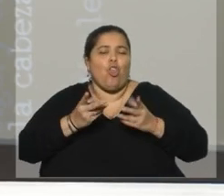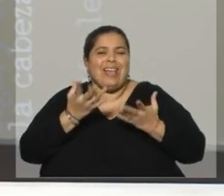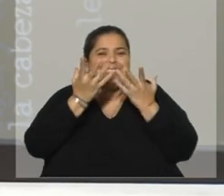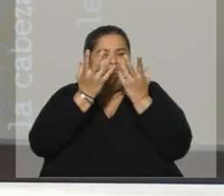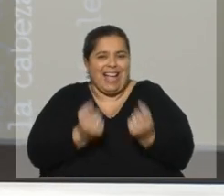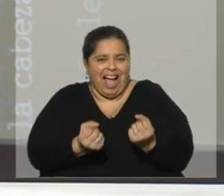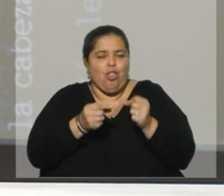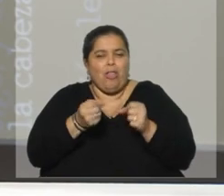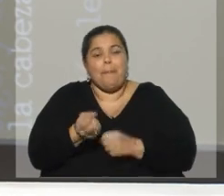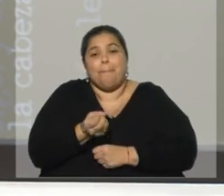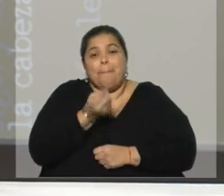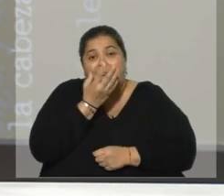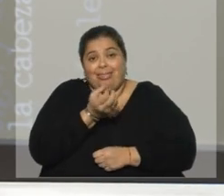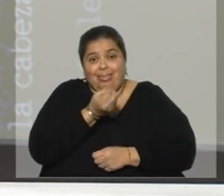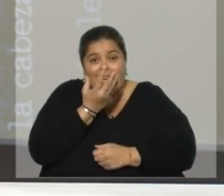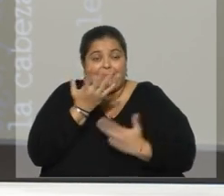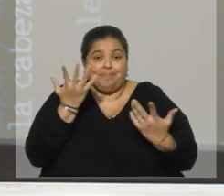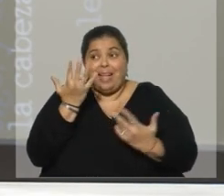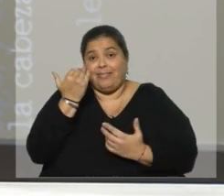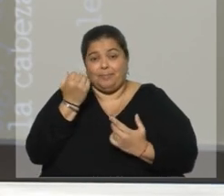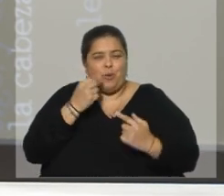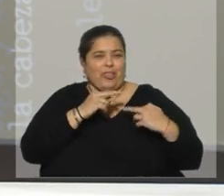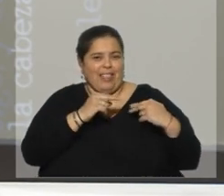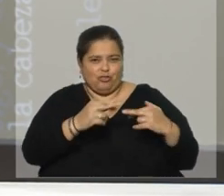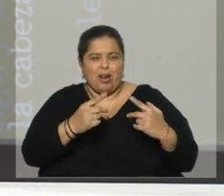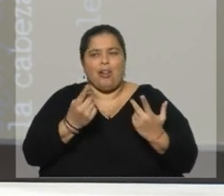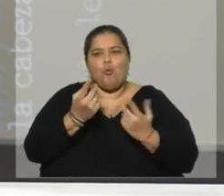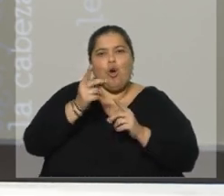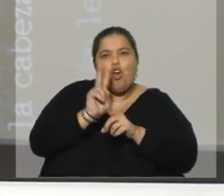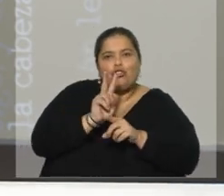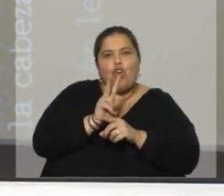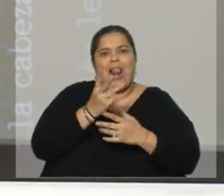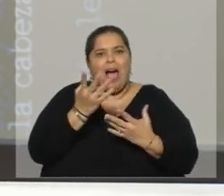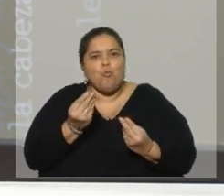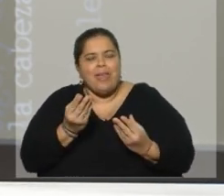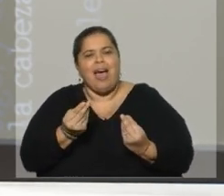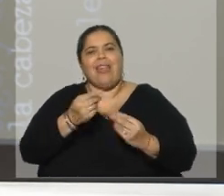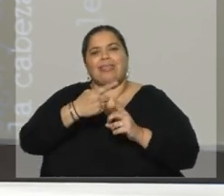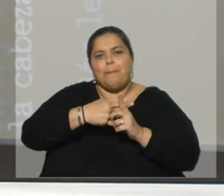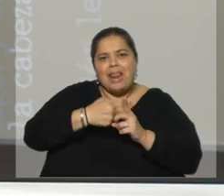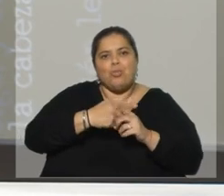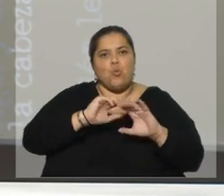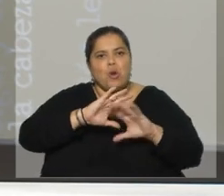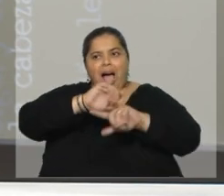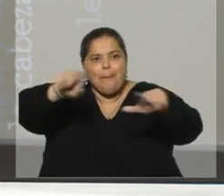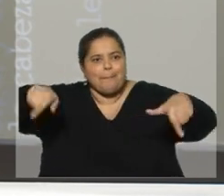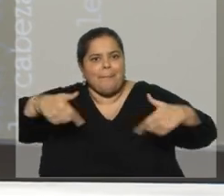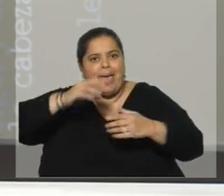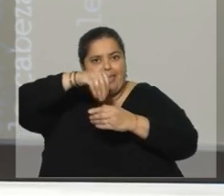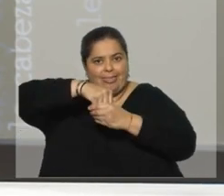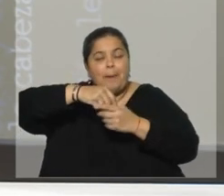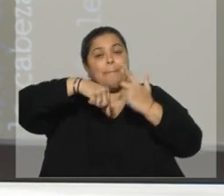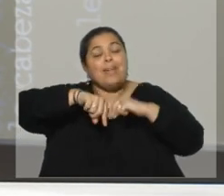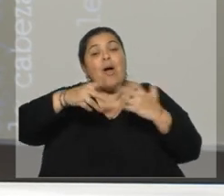diferencia del secado tradicional, que se hace en un espacio controlado de temperatura, de ambiente y de humedad, a lo que se apela justamente es a